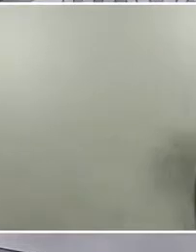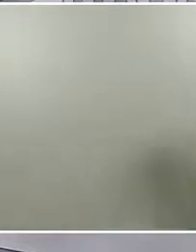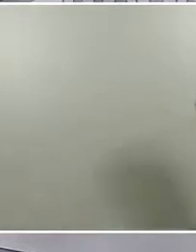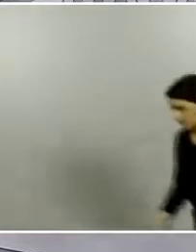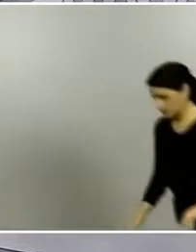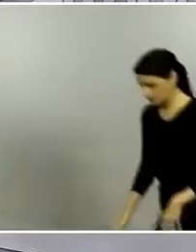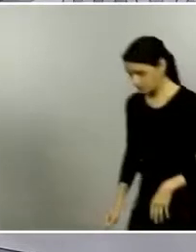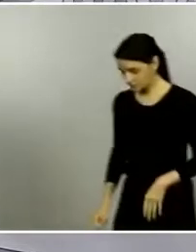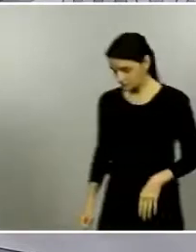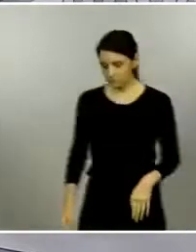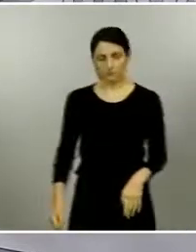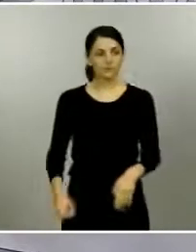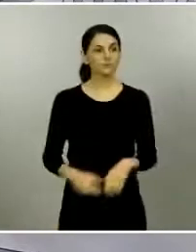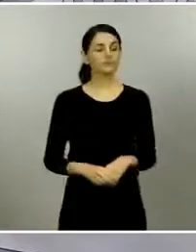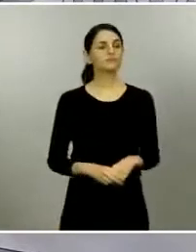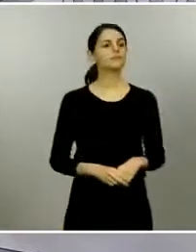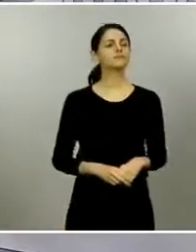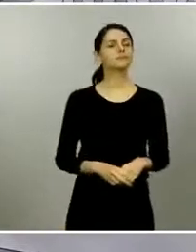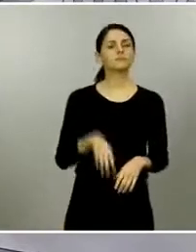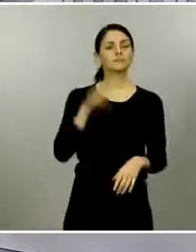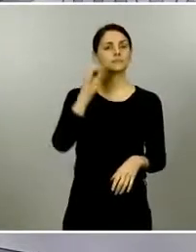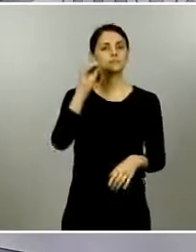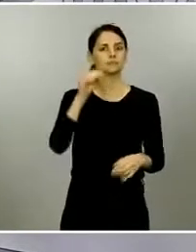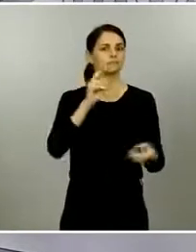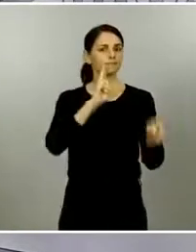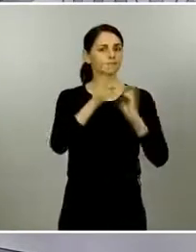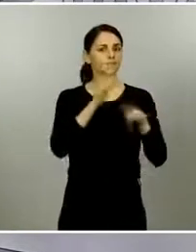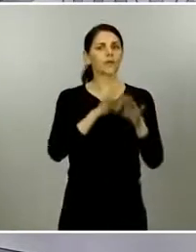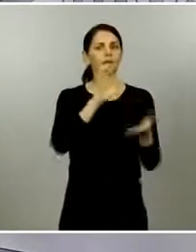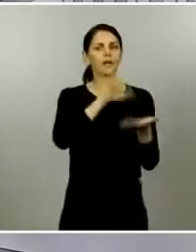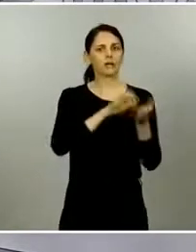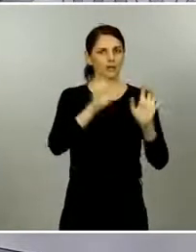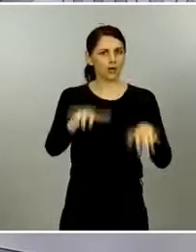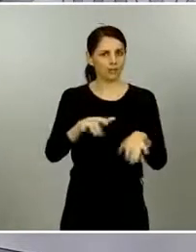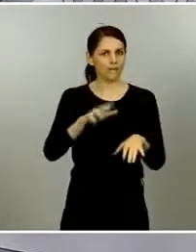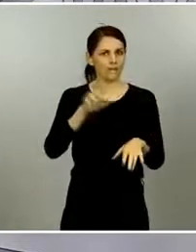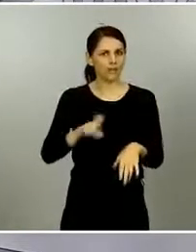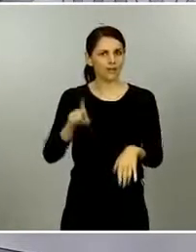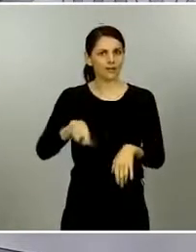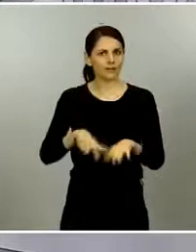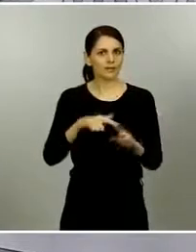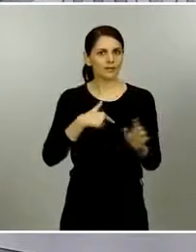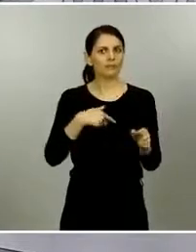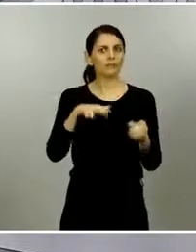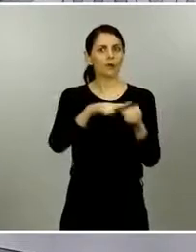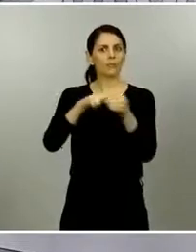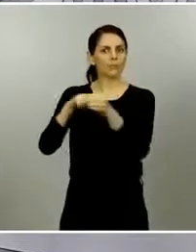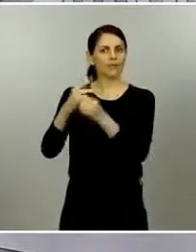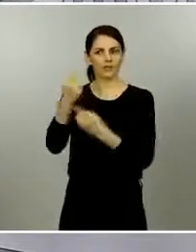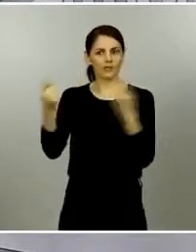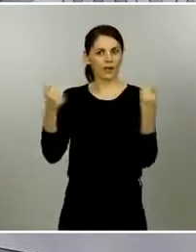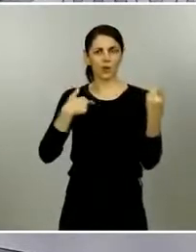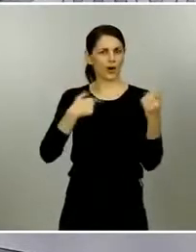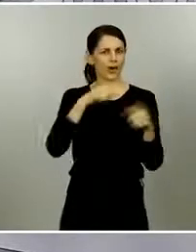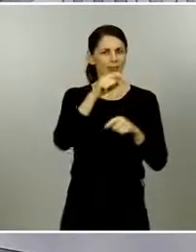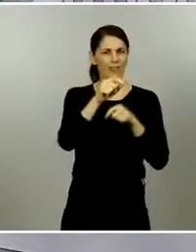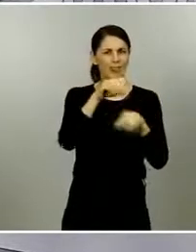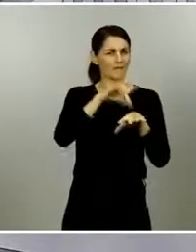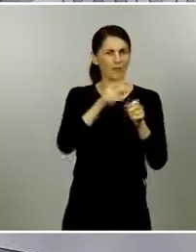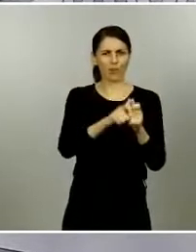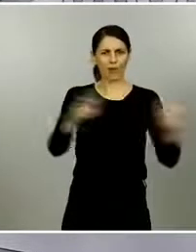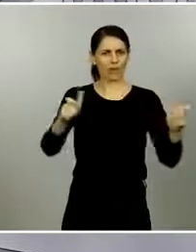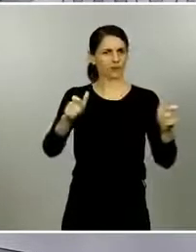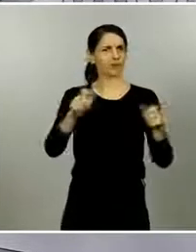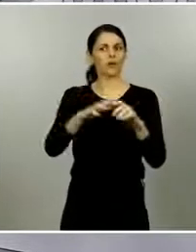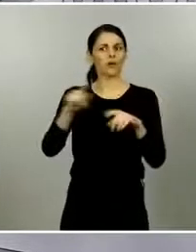para lo que pregunta también Castilla y León Televisión? Las provincias con peores datos de la enfermedad en Castilla y León son también las más inmunes por ejemplo Soria y